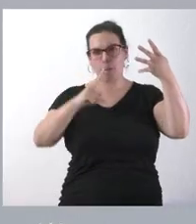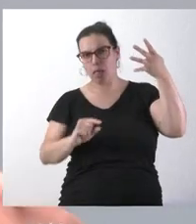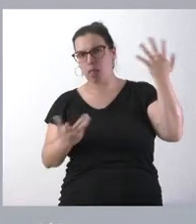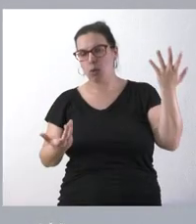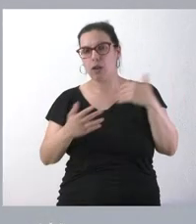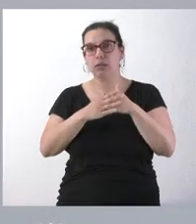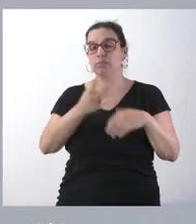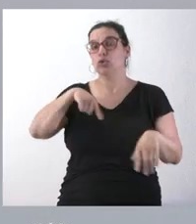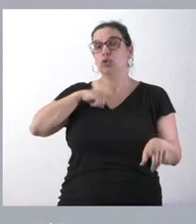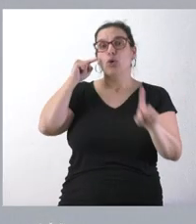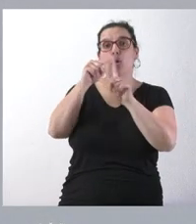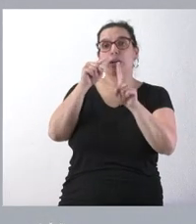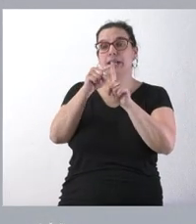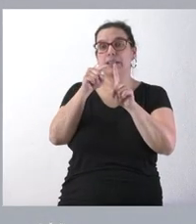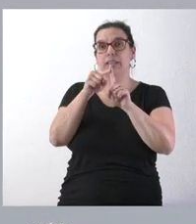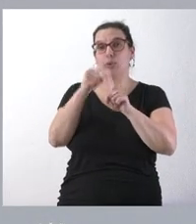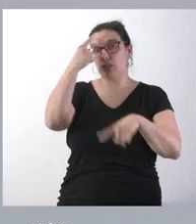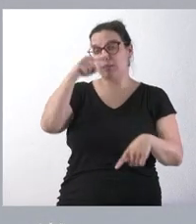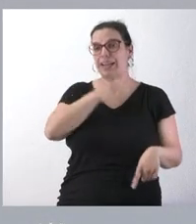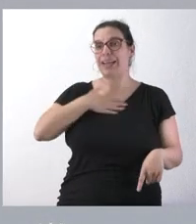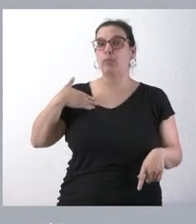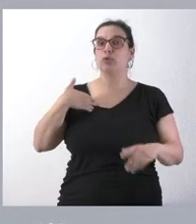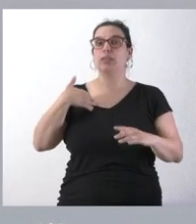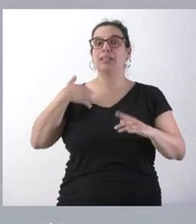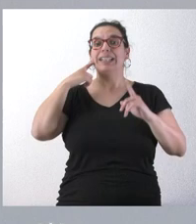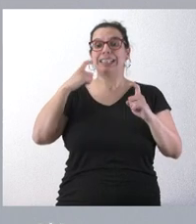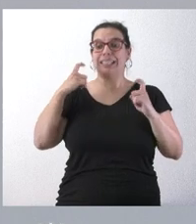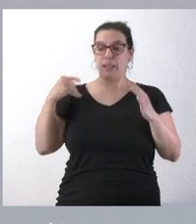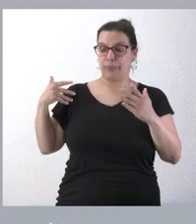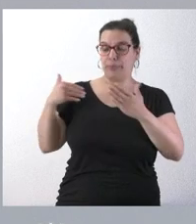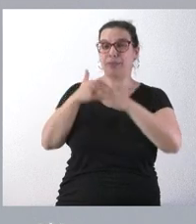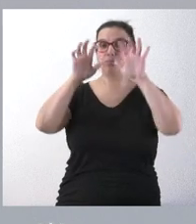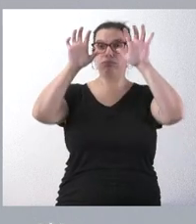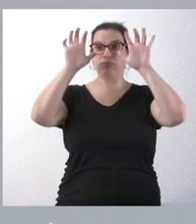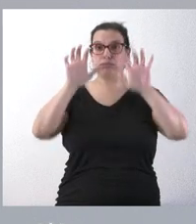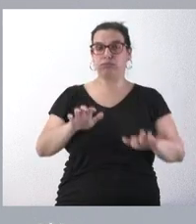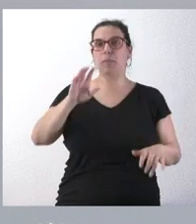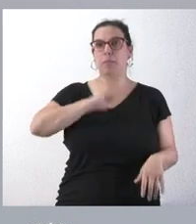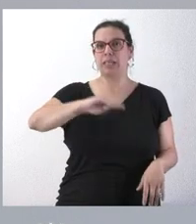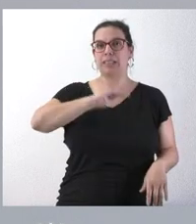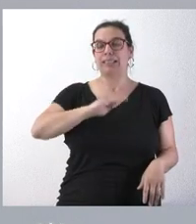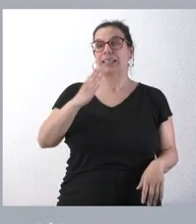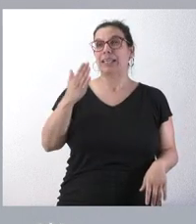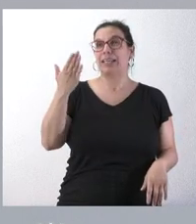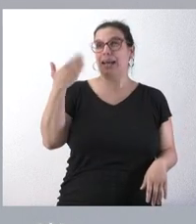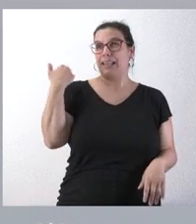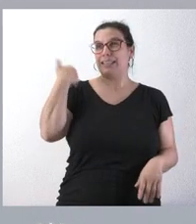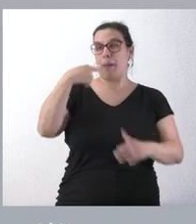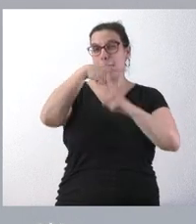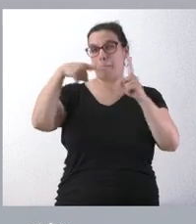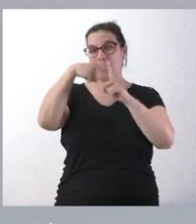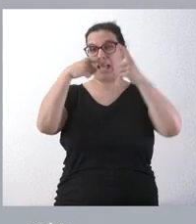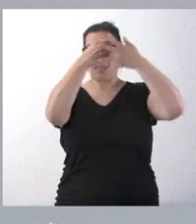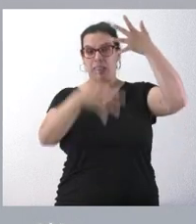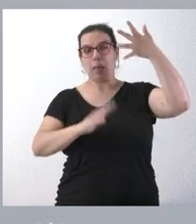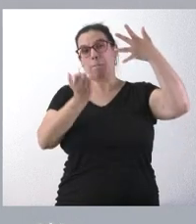Nuestro objetivo, como sabía, era hacer una reducción importante de estas tasas. Yo creo que ya estábamos en el nivel medio, incluso algo por